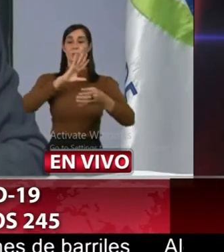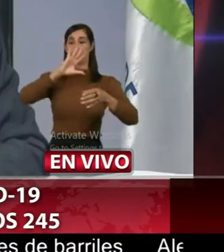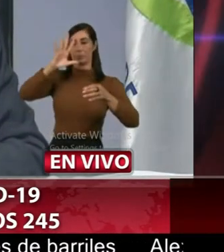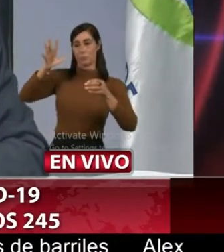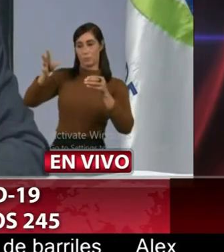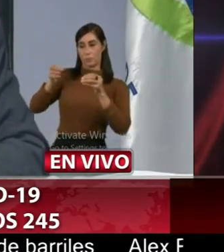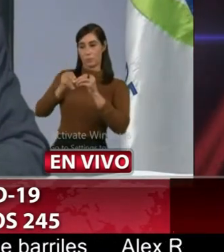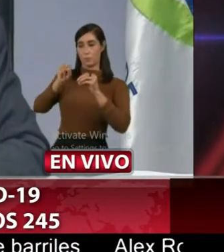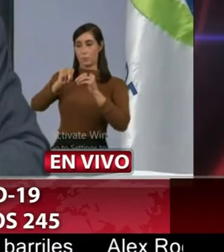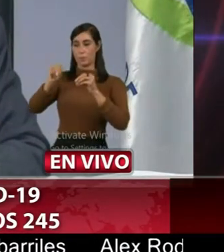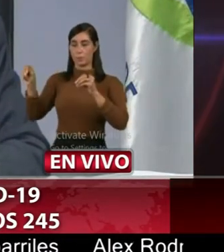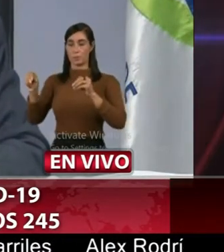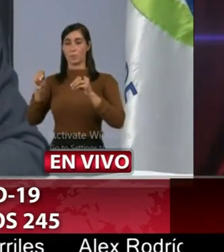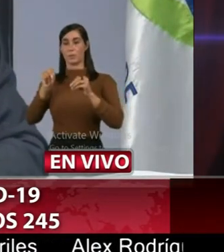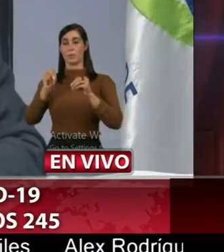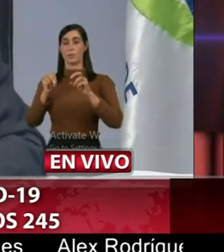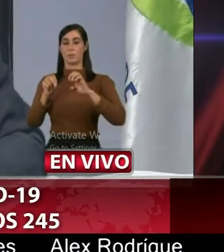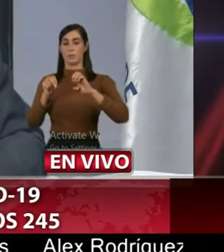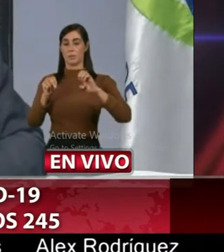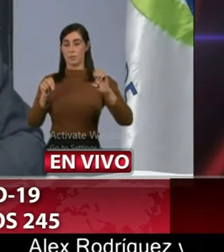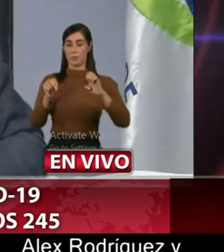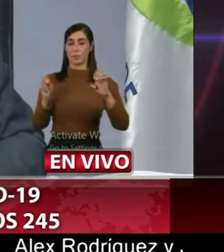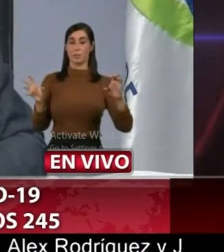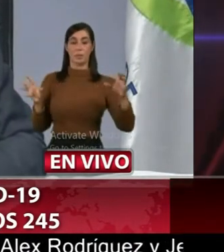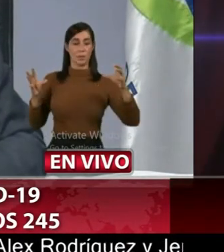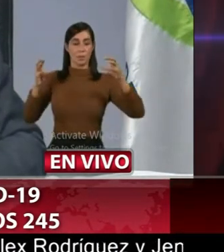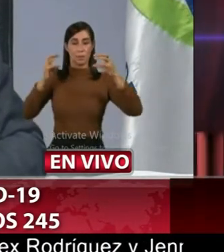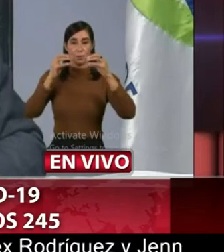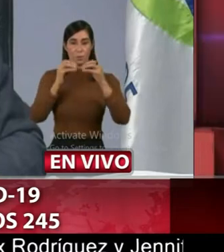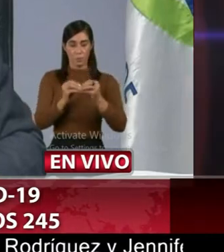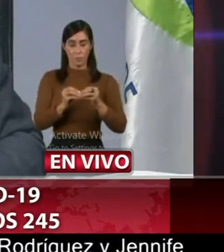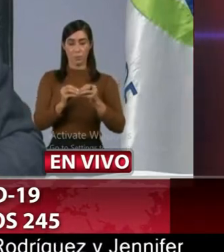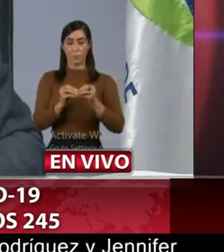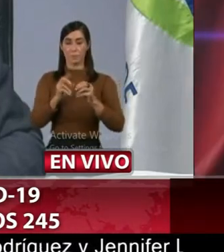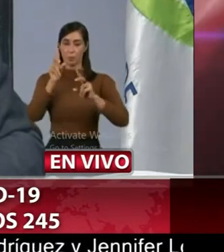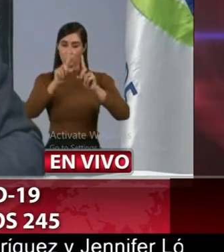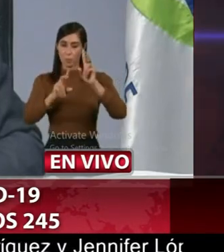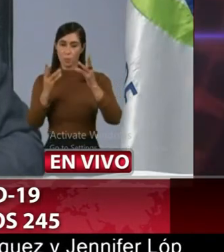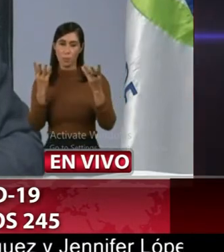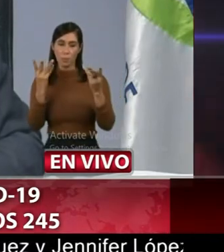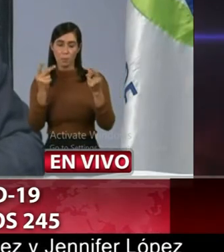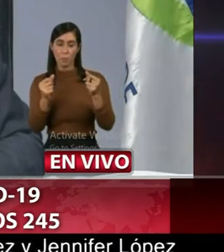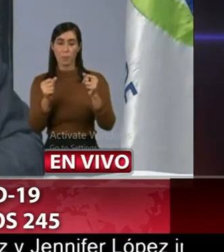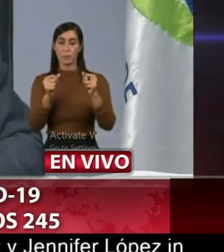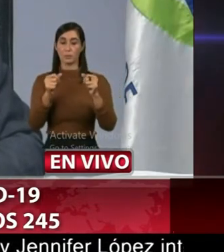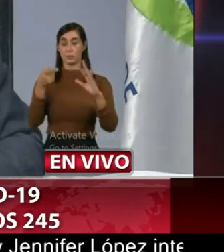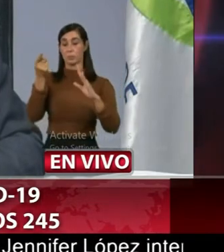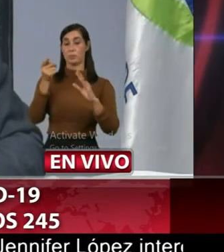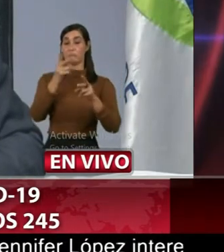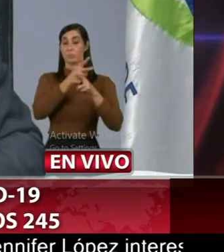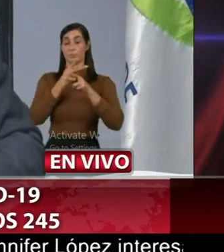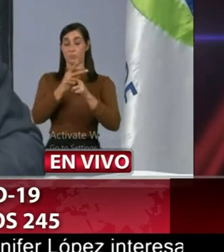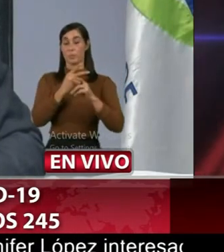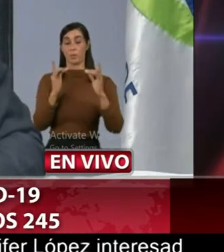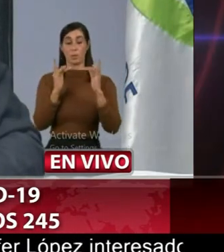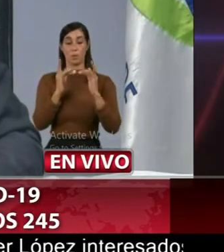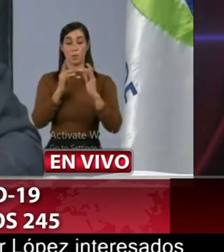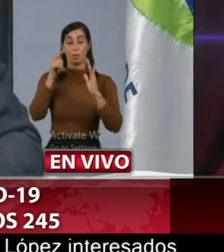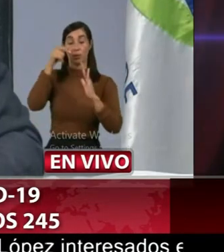el norte y nordeste cubierto en las unidades de cuidados intensivos y el este completo también